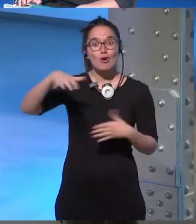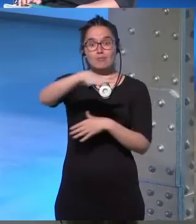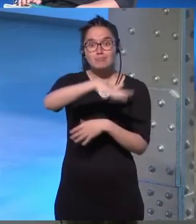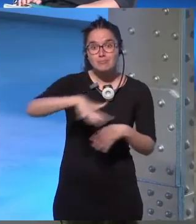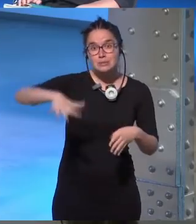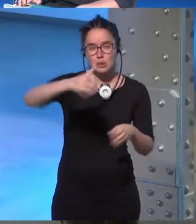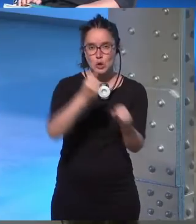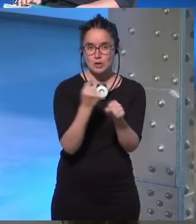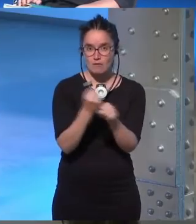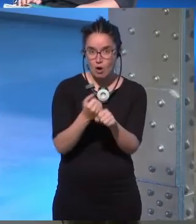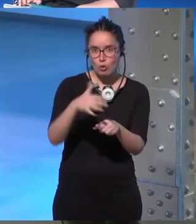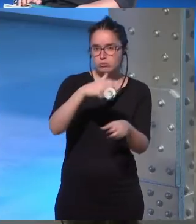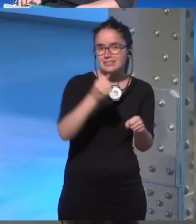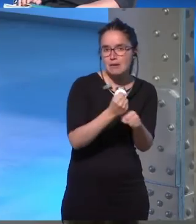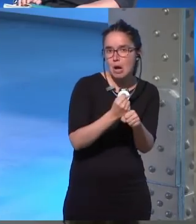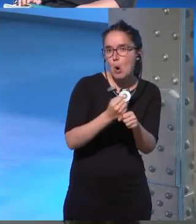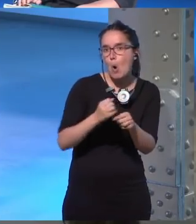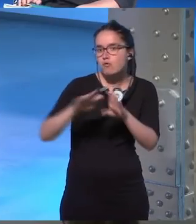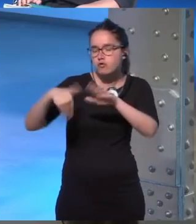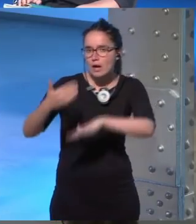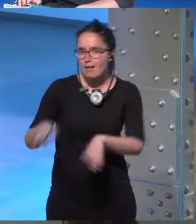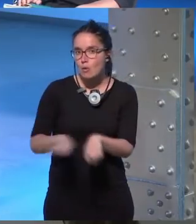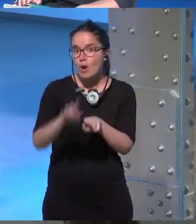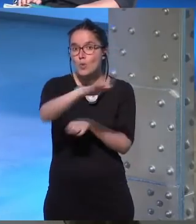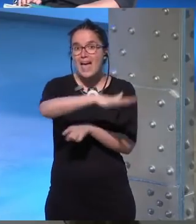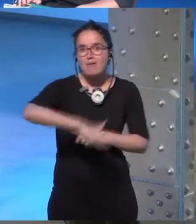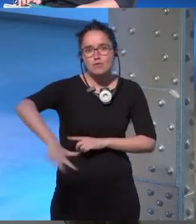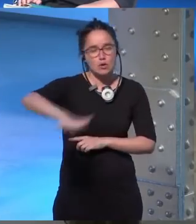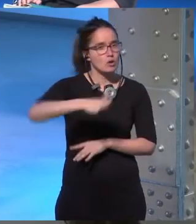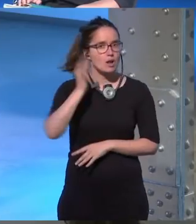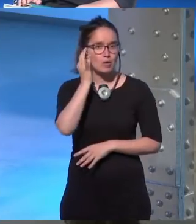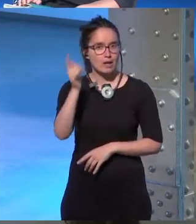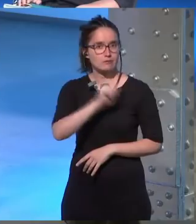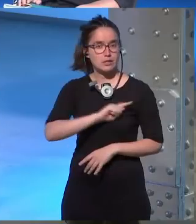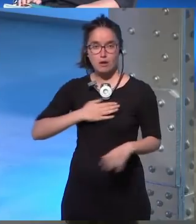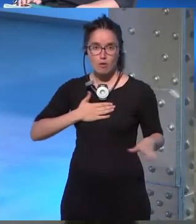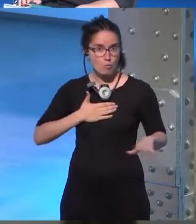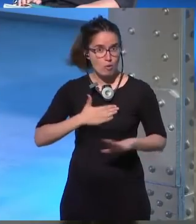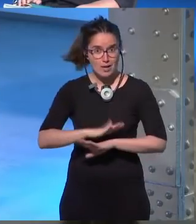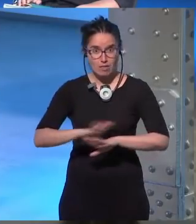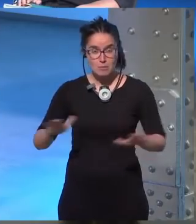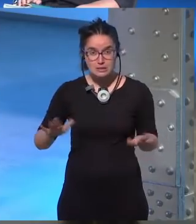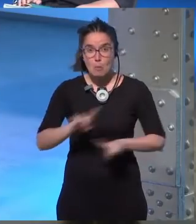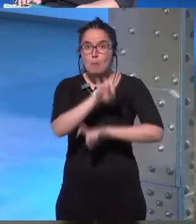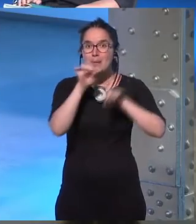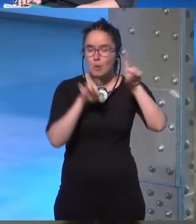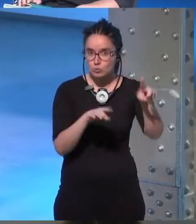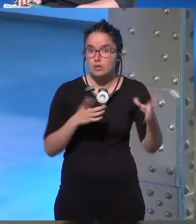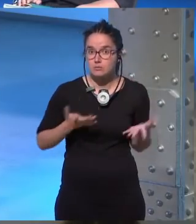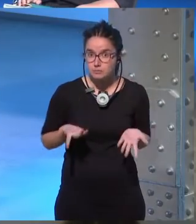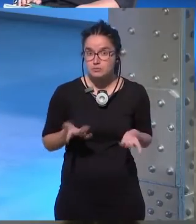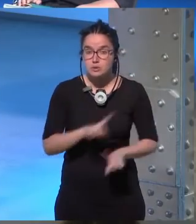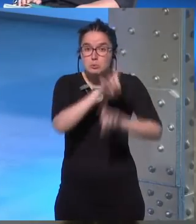actividad que llevas a cabo sea laboral o sea extralaboral sea en un entorno donde las mujeres se sientan cómodas pregunta pregunta